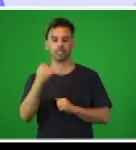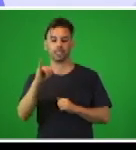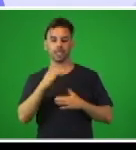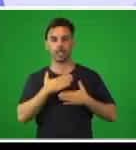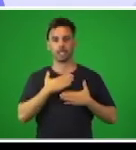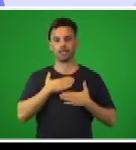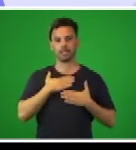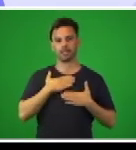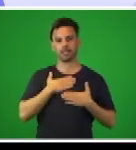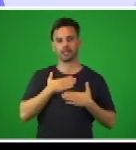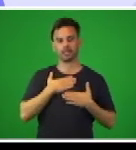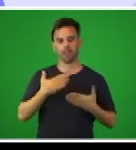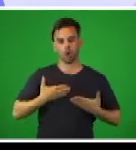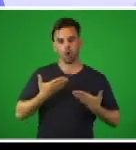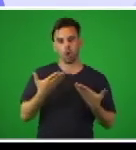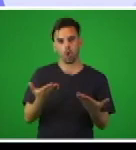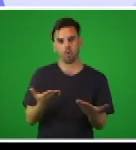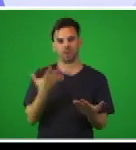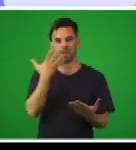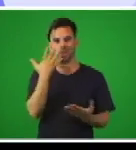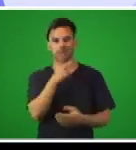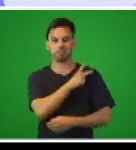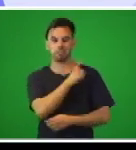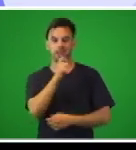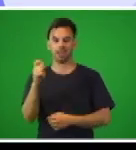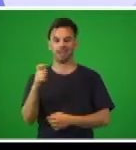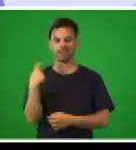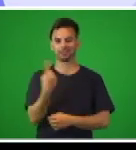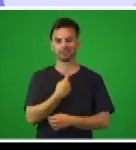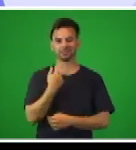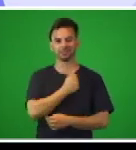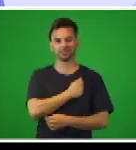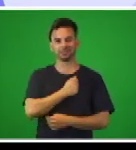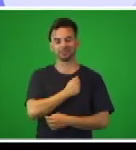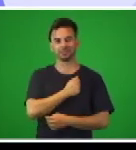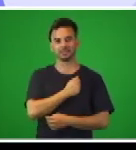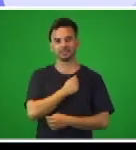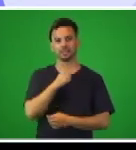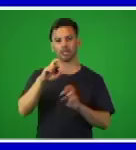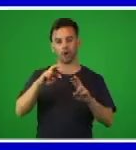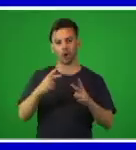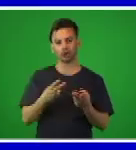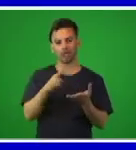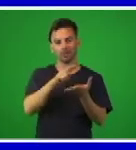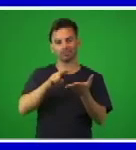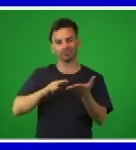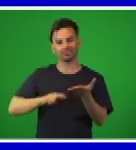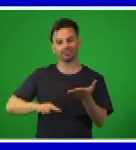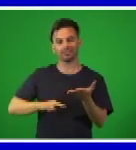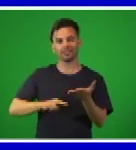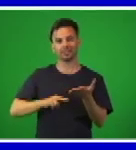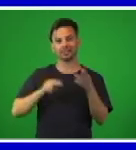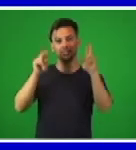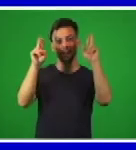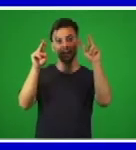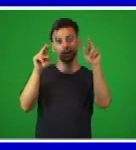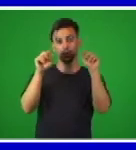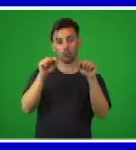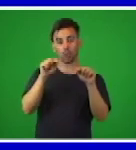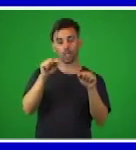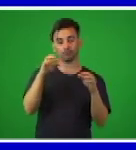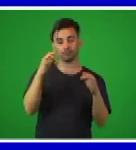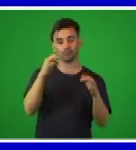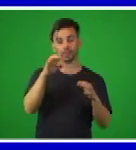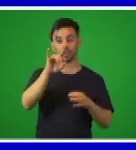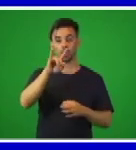de seguir homenajeando a nuestros maestros, que ustedes lean nuevamente la lectura que aparece en la página